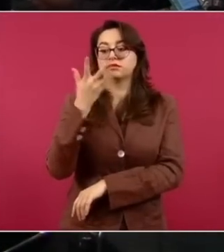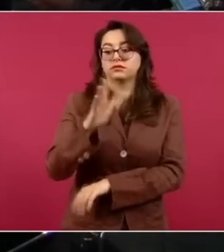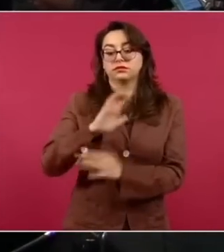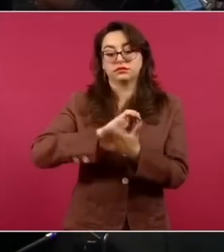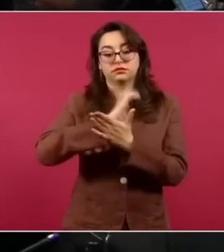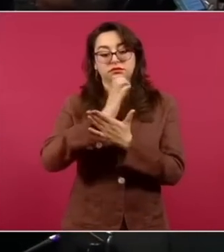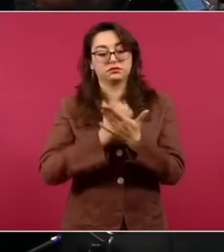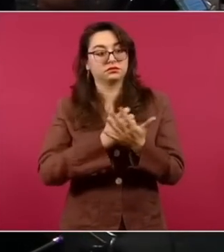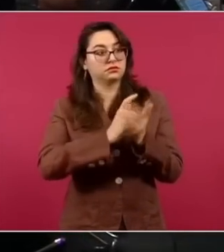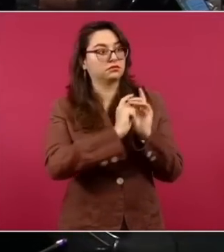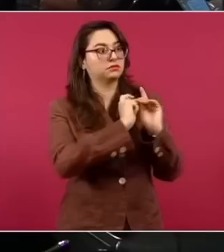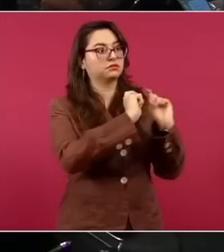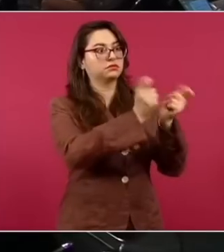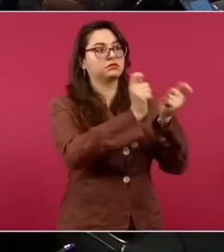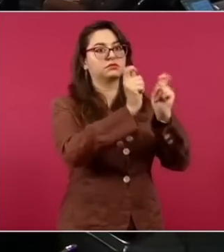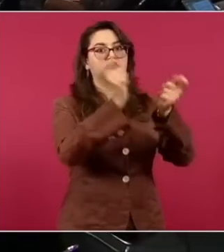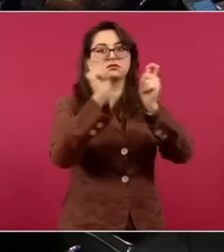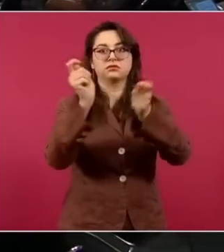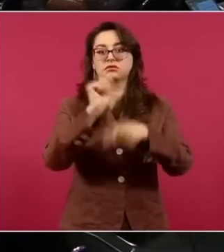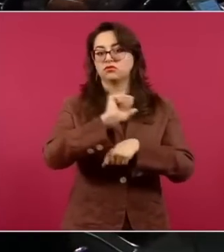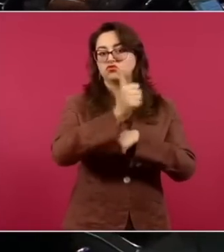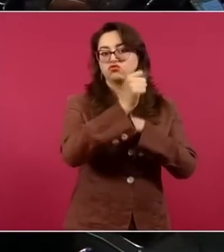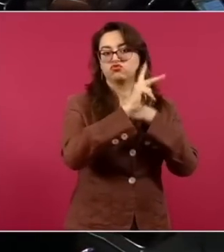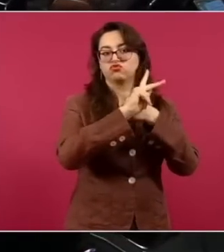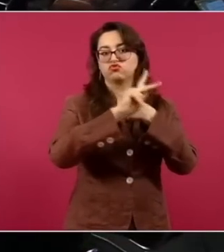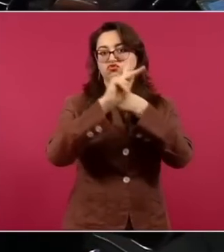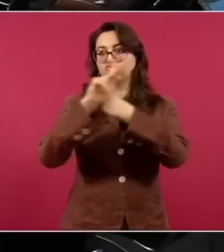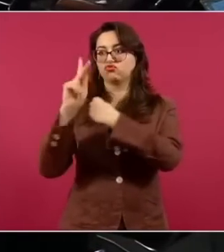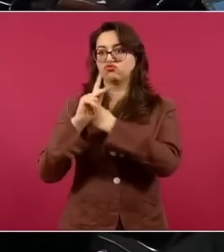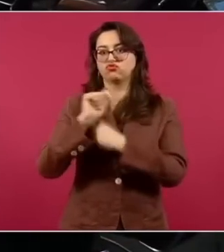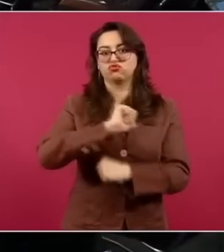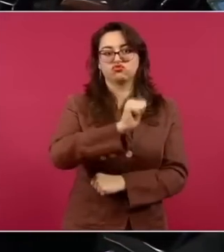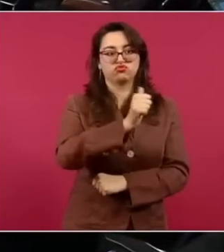están en producción.